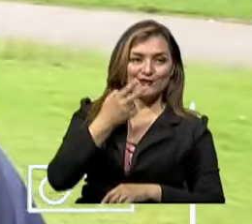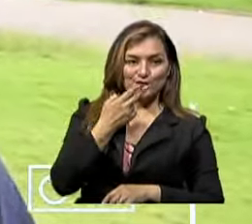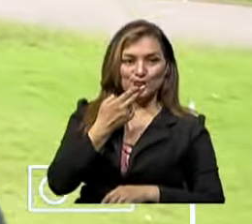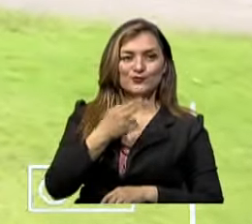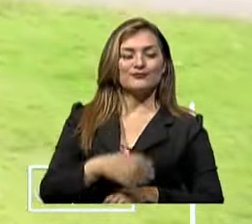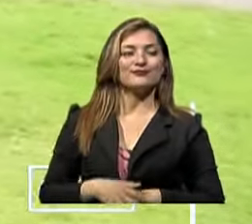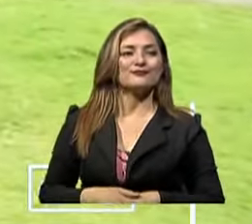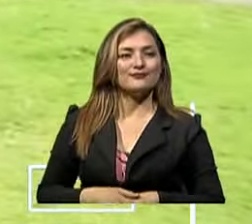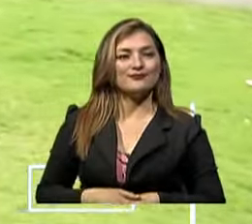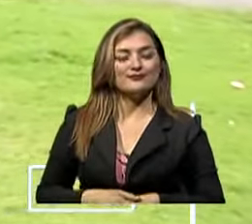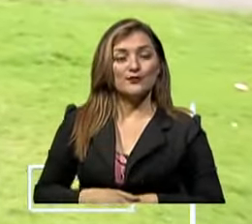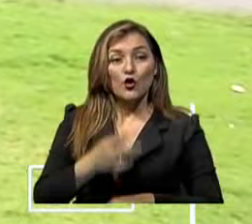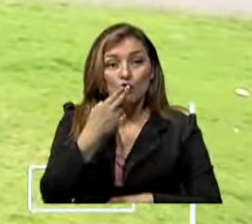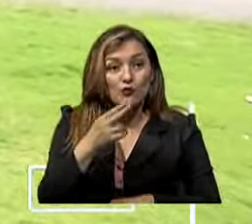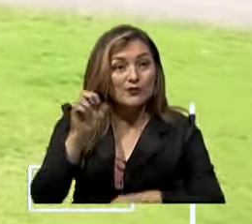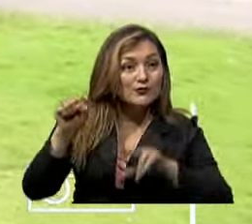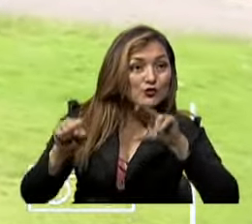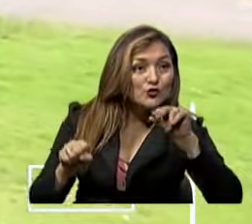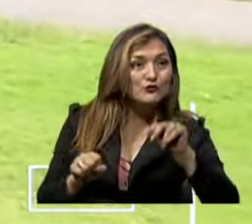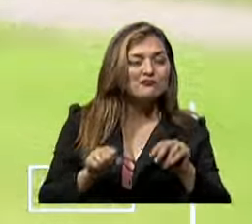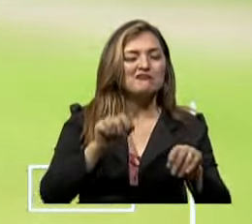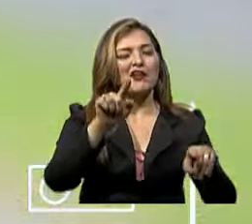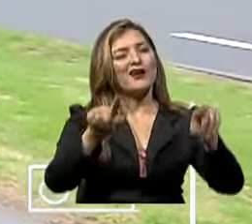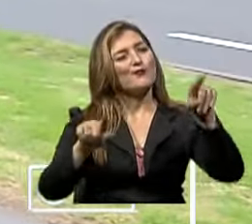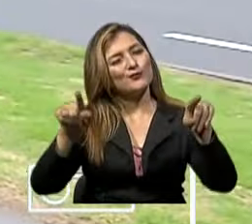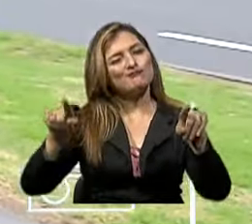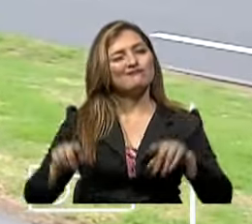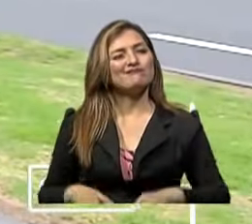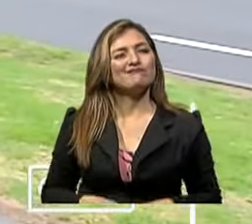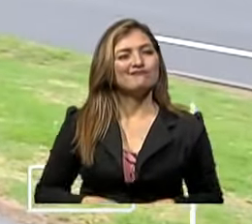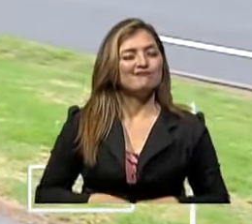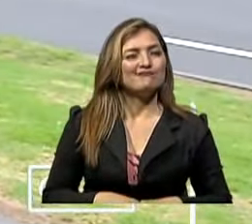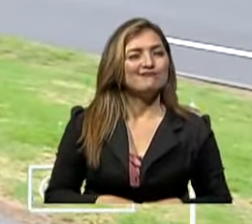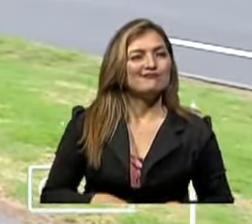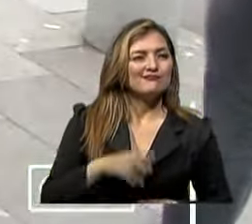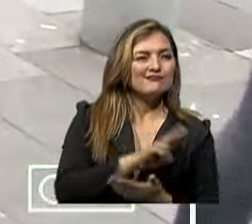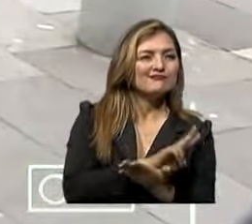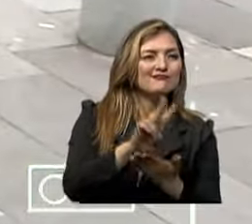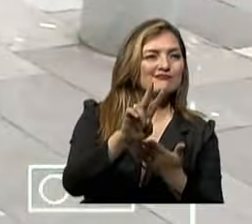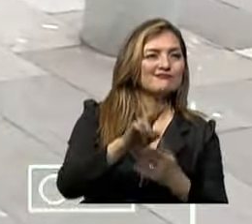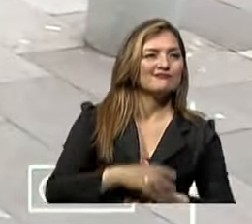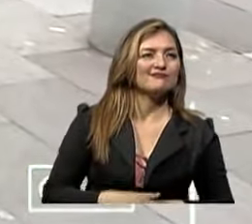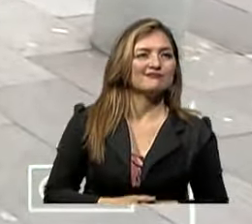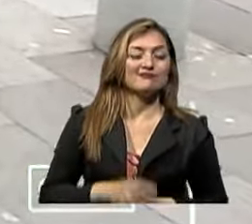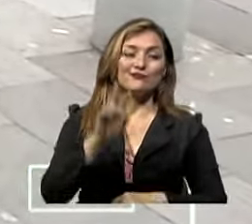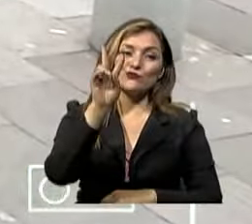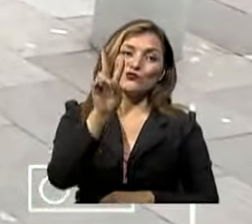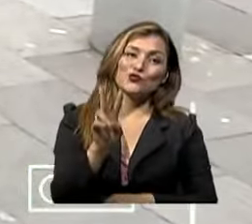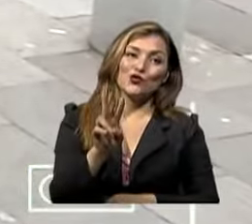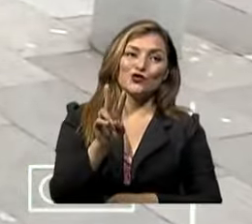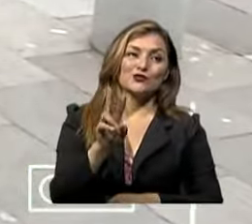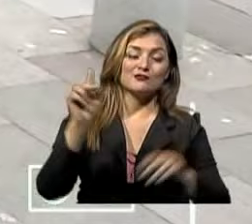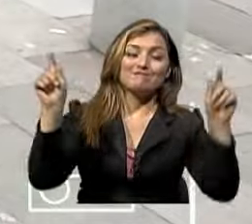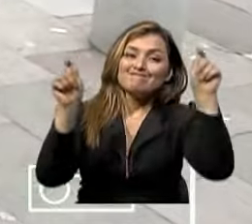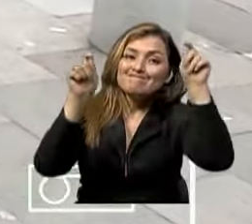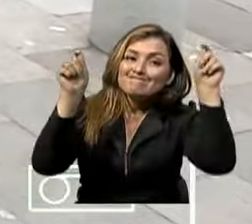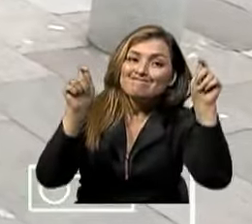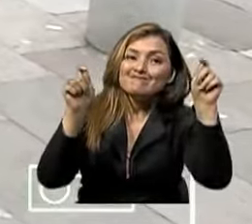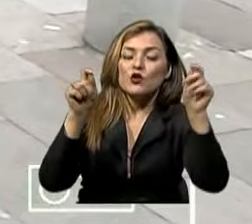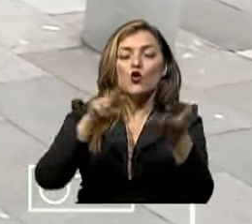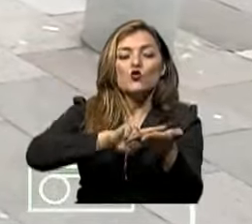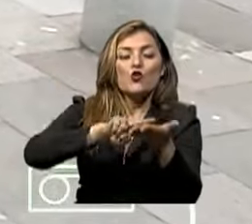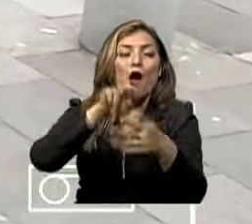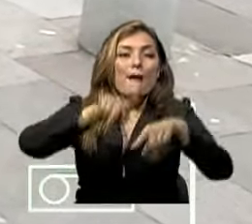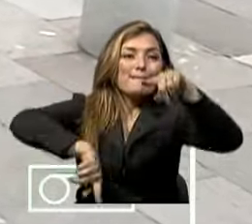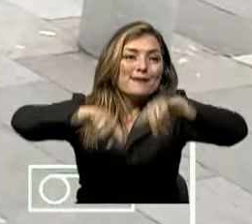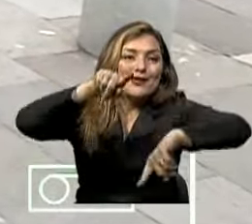¿Con qué frecuencia fuma usted? No, de vez en cuando no Cada dos semanas Dos, si estoy en una fiesta o una reunión de amigos